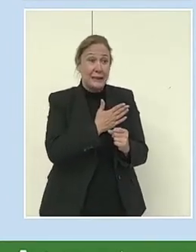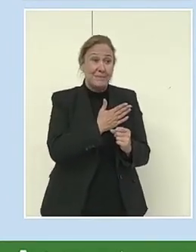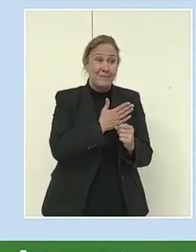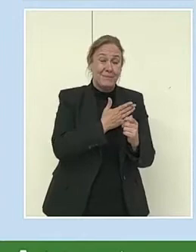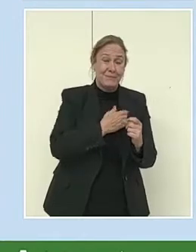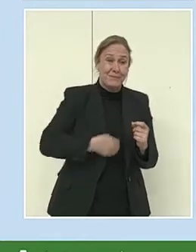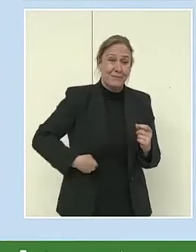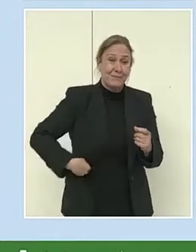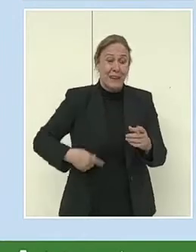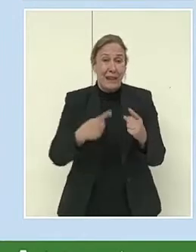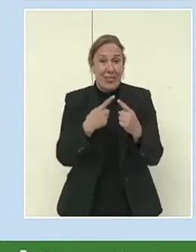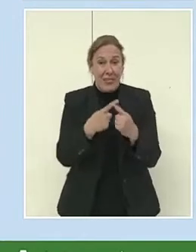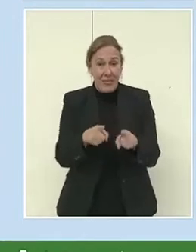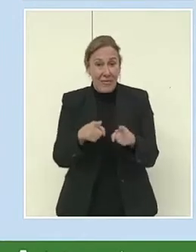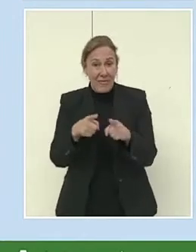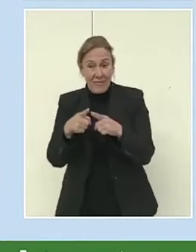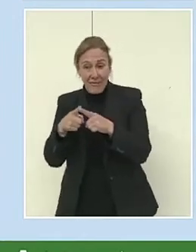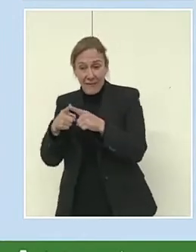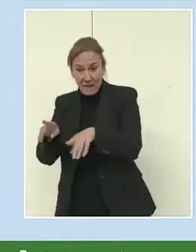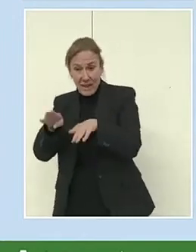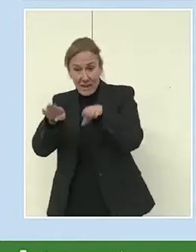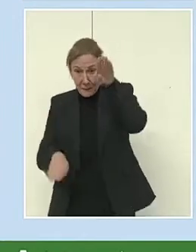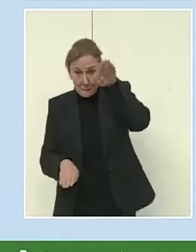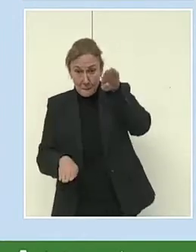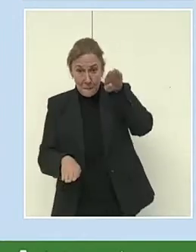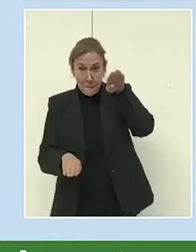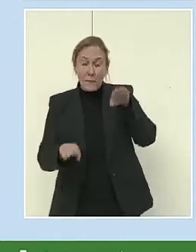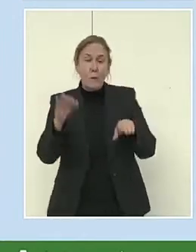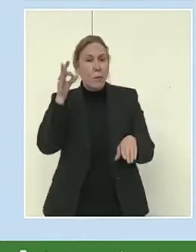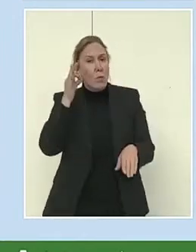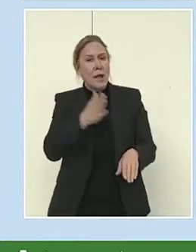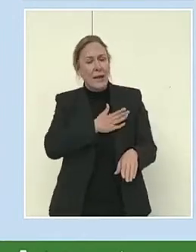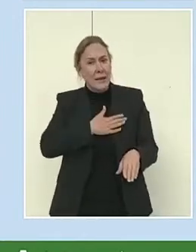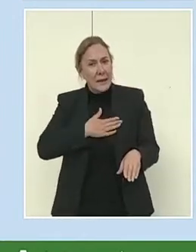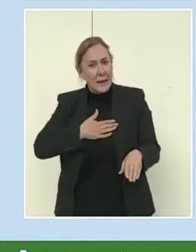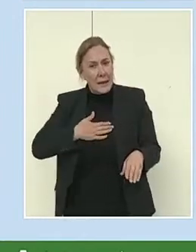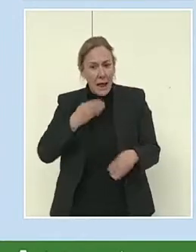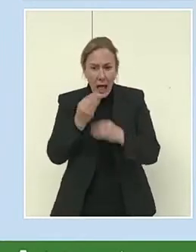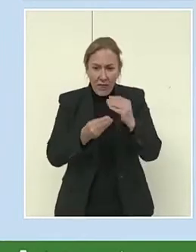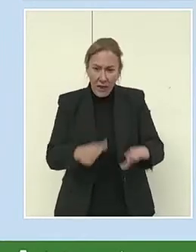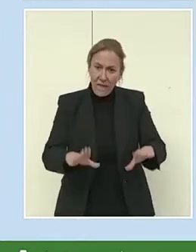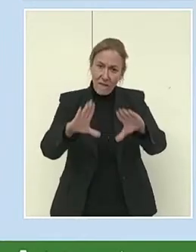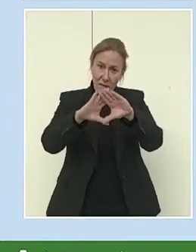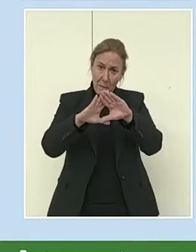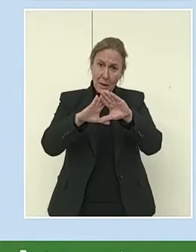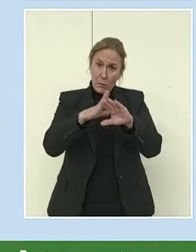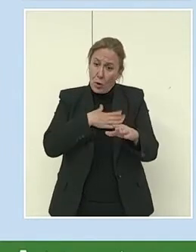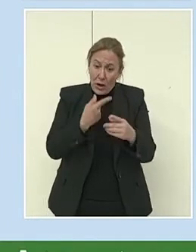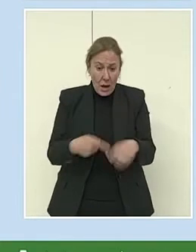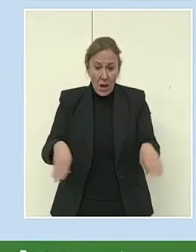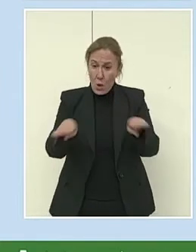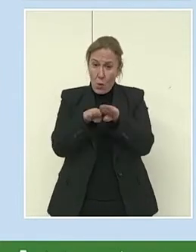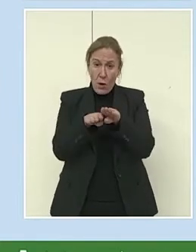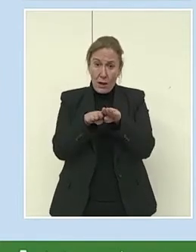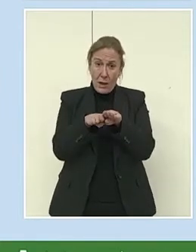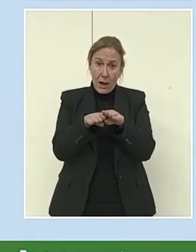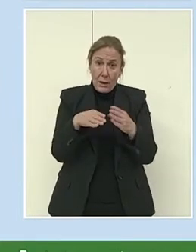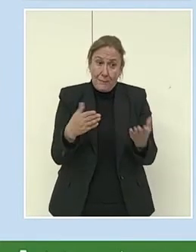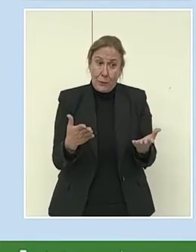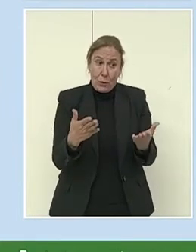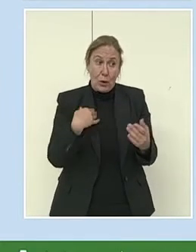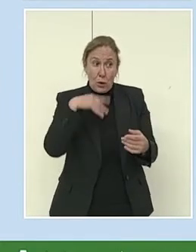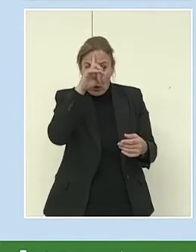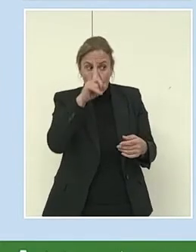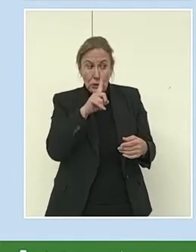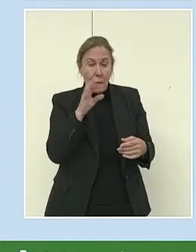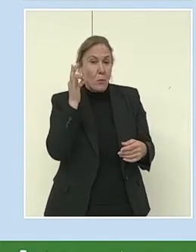ello o si lo sean. Yo no les he preguntado si son feministas o no cuando las he conocido hace dos horas, pero estoy absolutamente segura